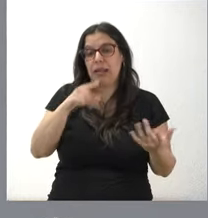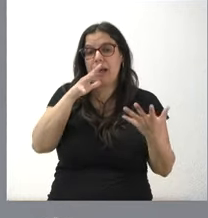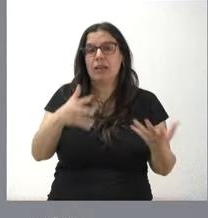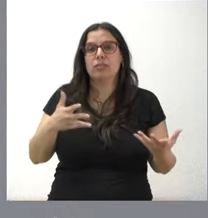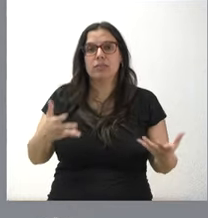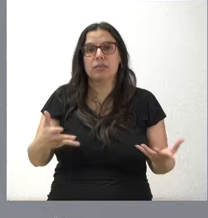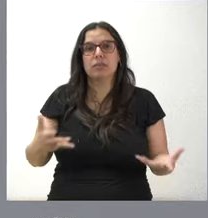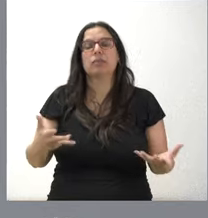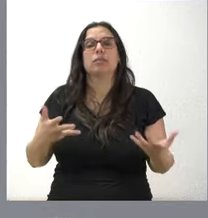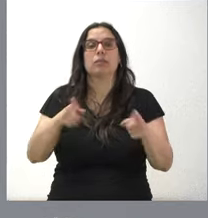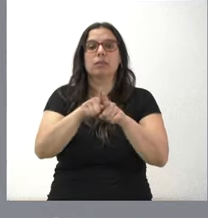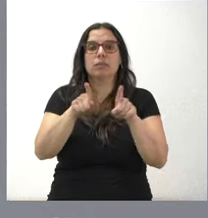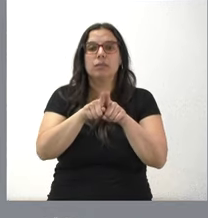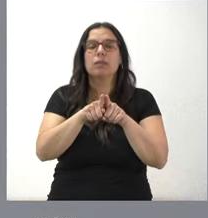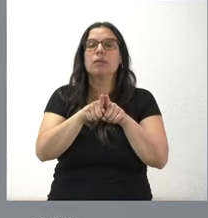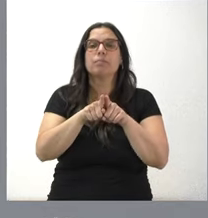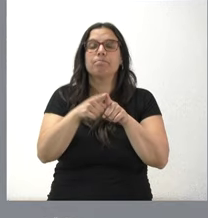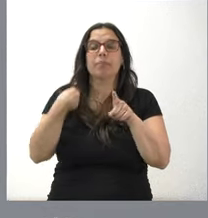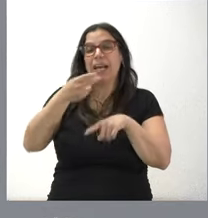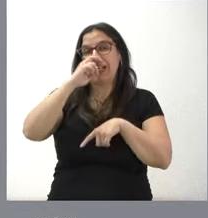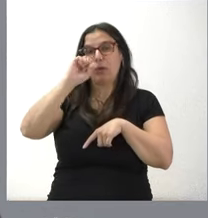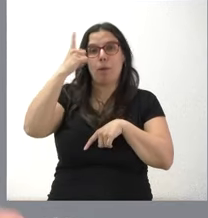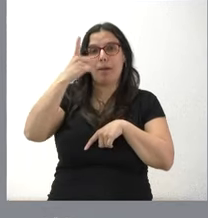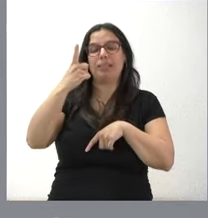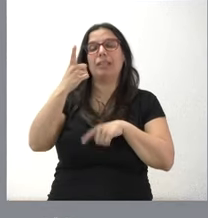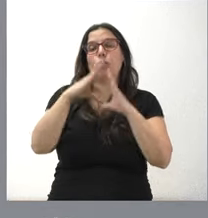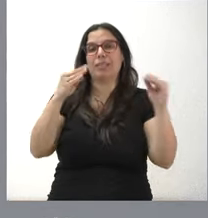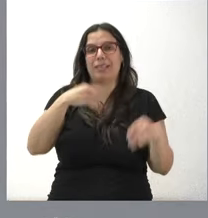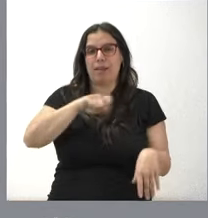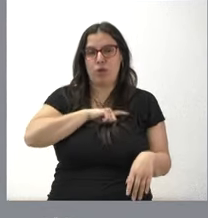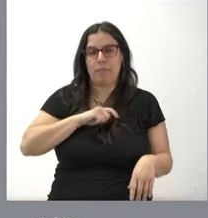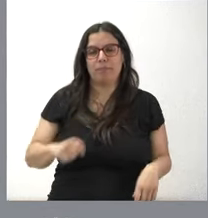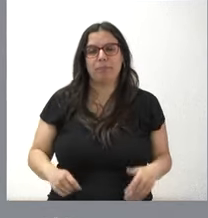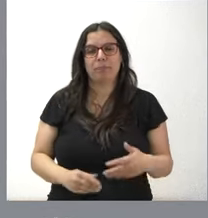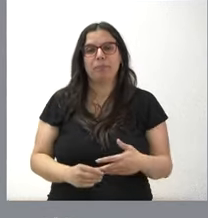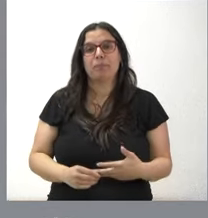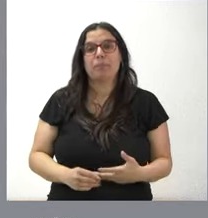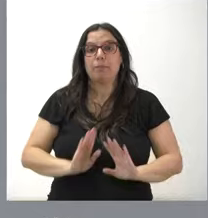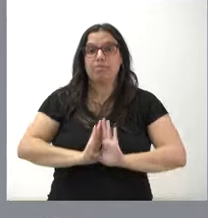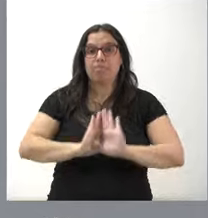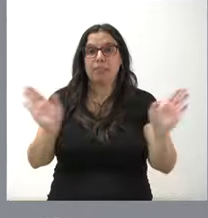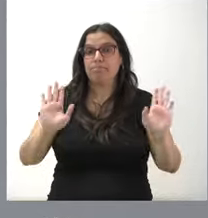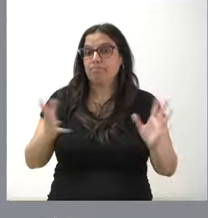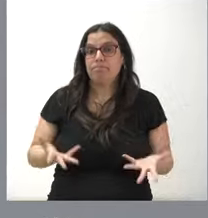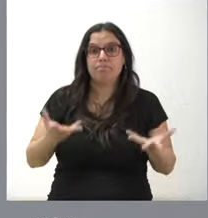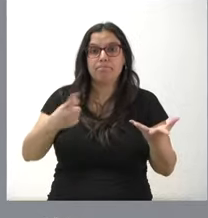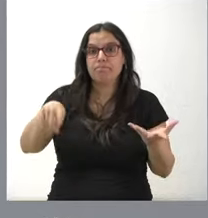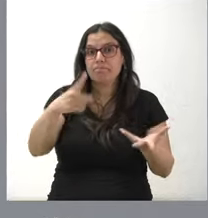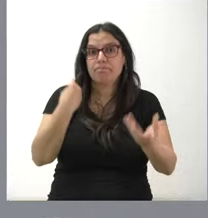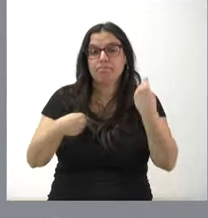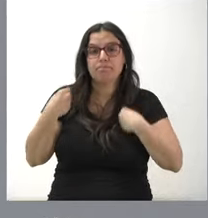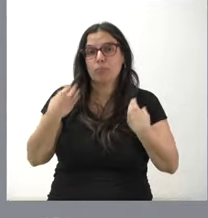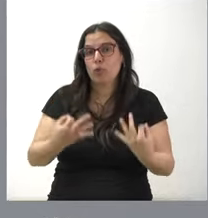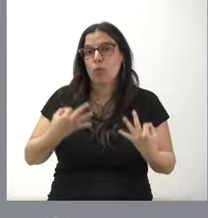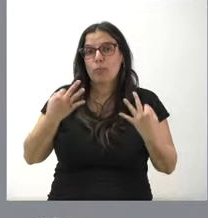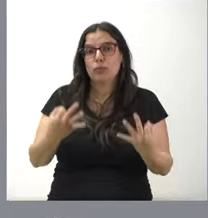existentes y vivas es la más antigua en español. Y, sin más, pues estoy a su disposición para que, como siempre